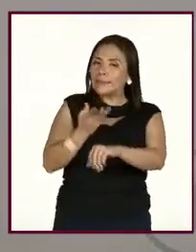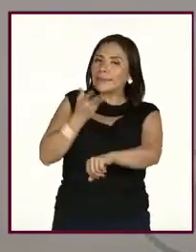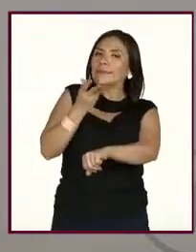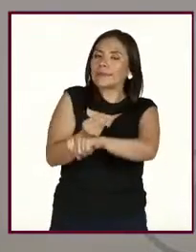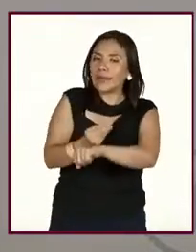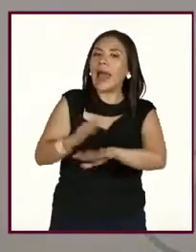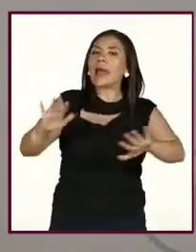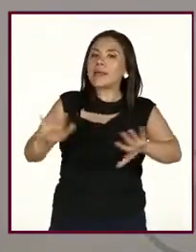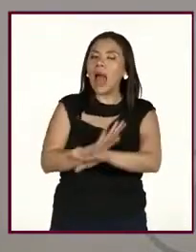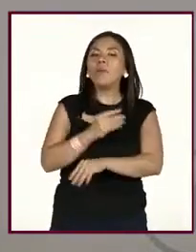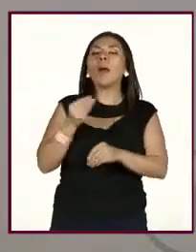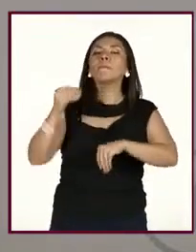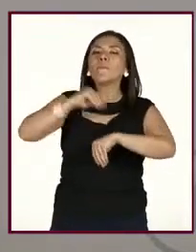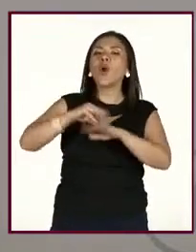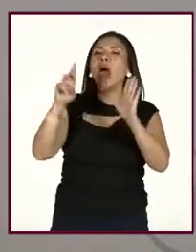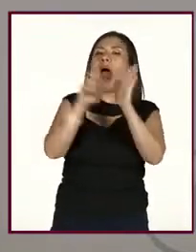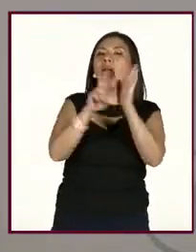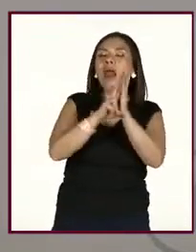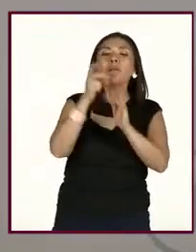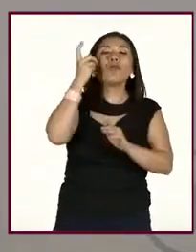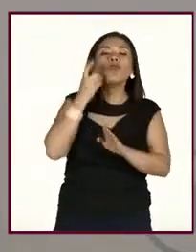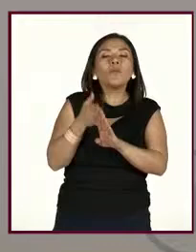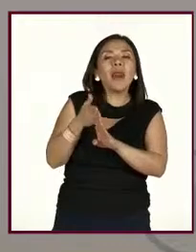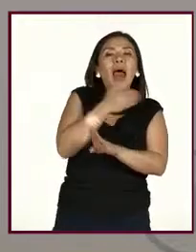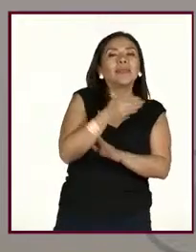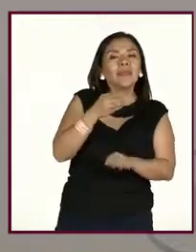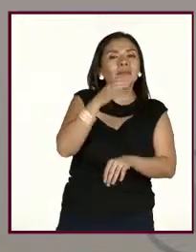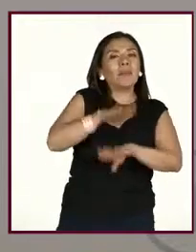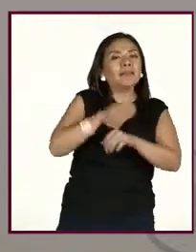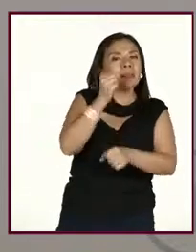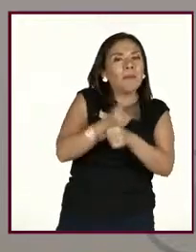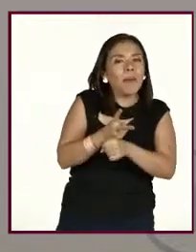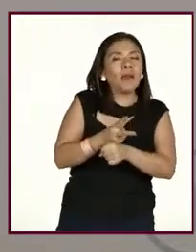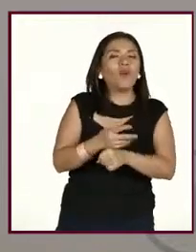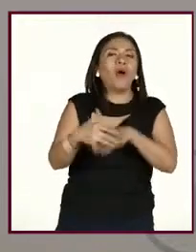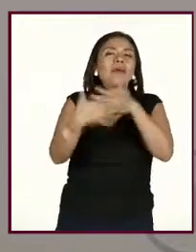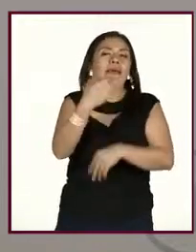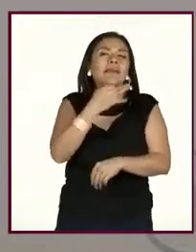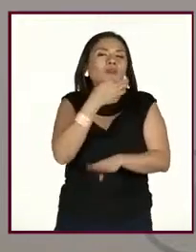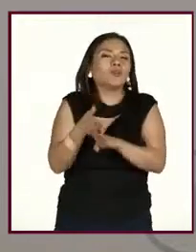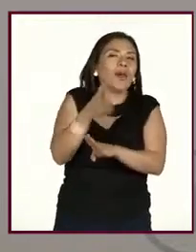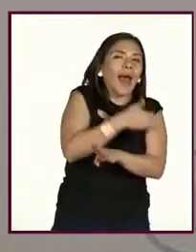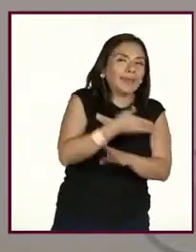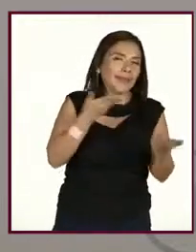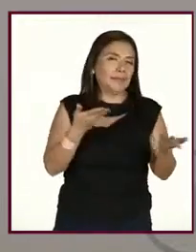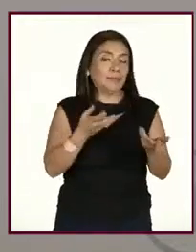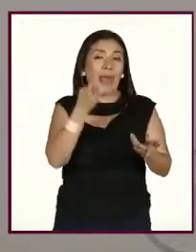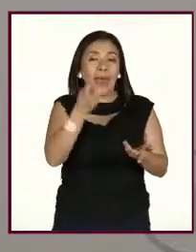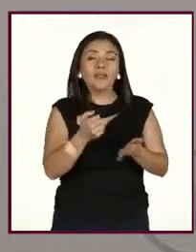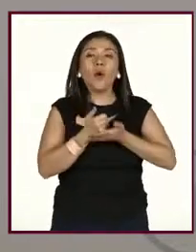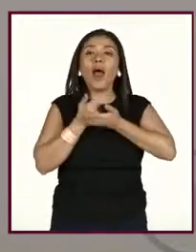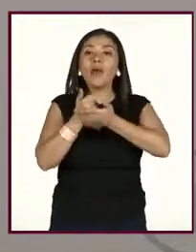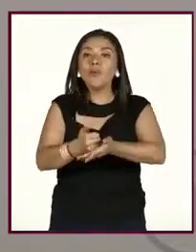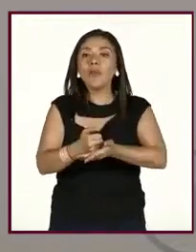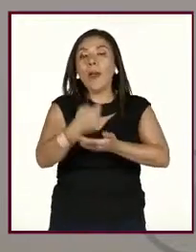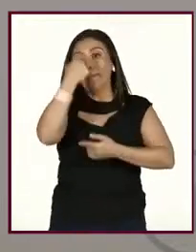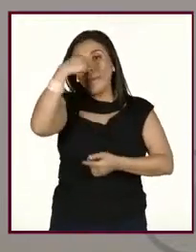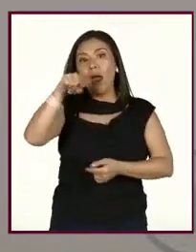voy a empezar a poner la alarma para dormirme una media hora antes, 15 minutos antes. Entonces, bueno, con este plan nos ayudamos